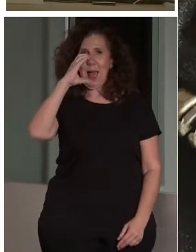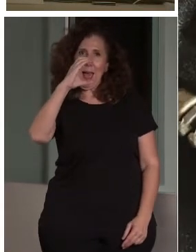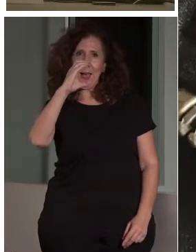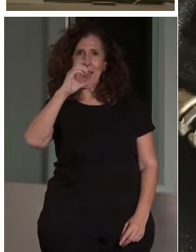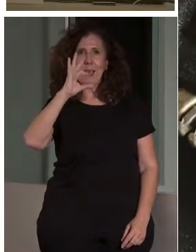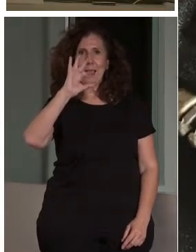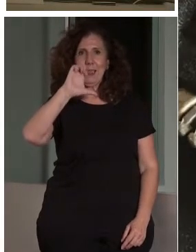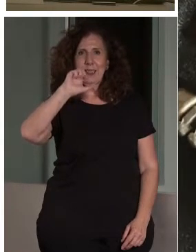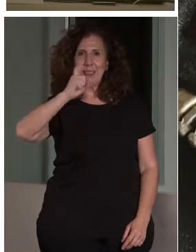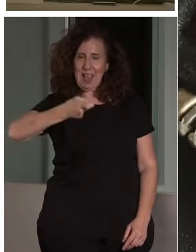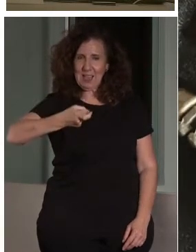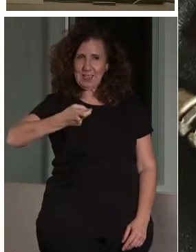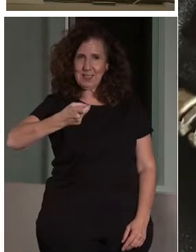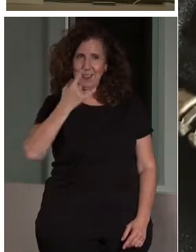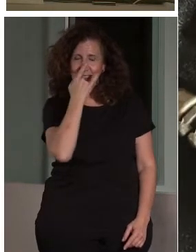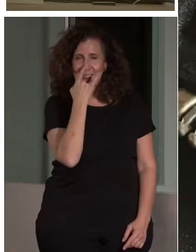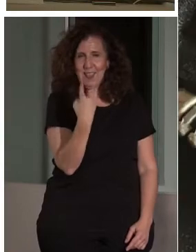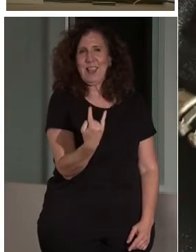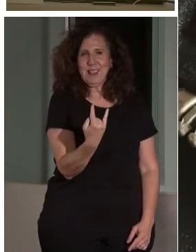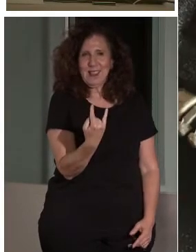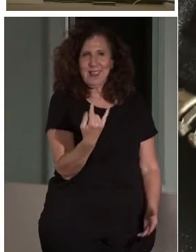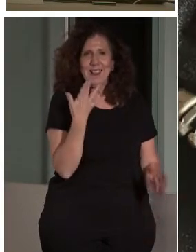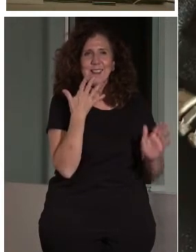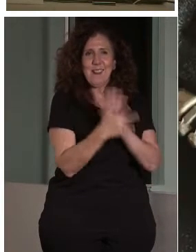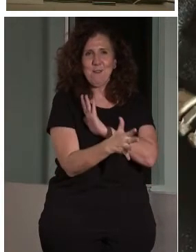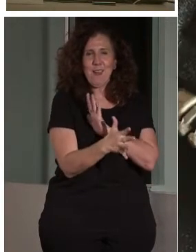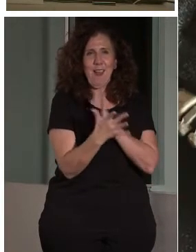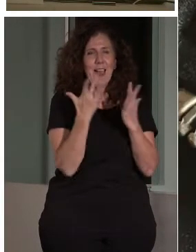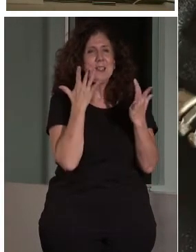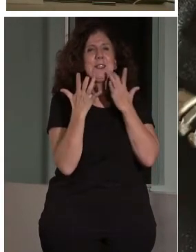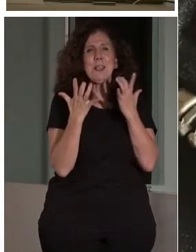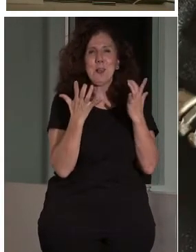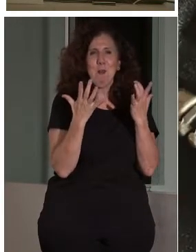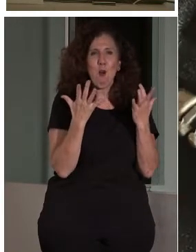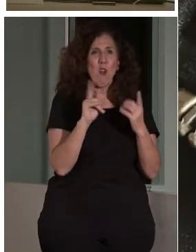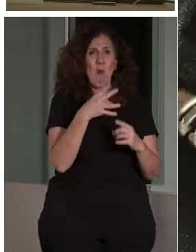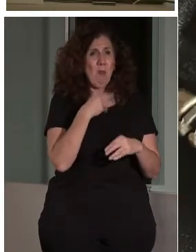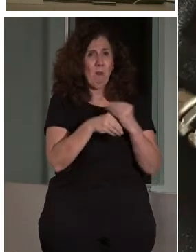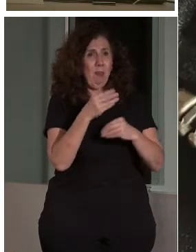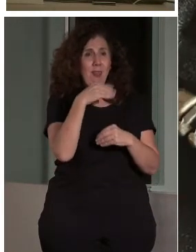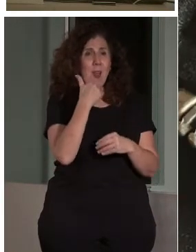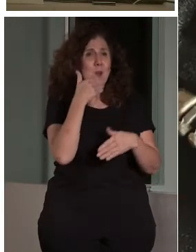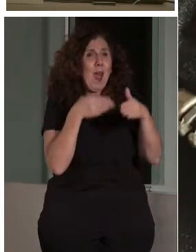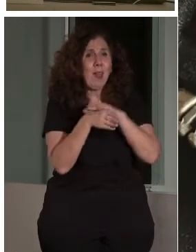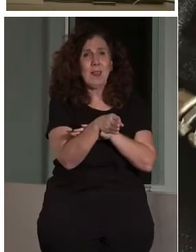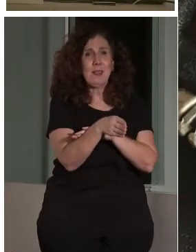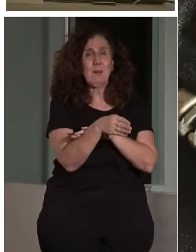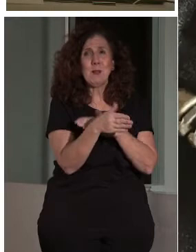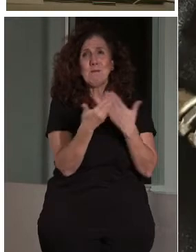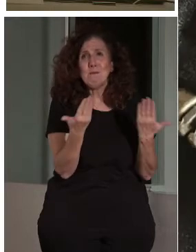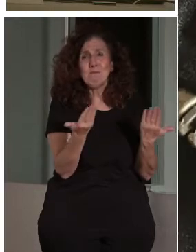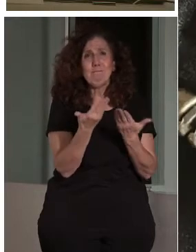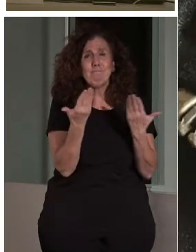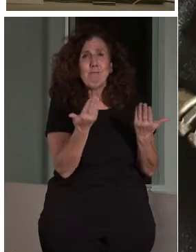sea, lo accesible tiene que ser sexy también, tiene que ser estético. No podemos hacer cosas accesibles, digamos, que